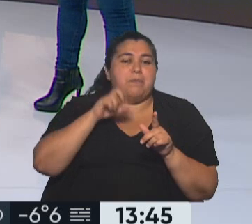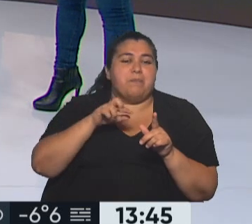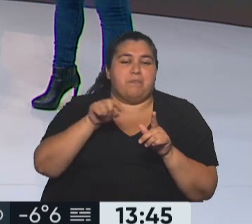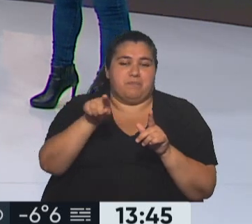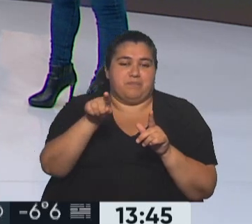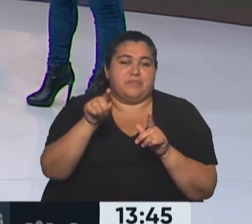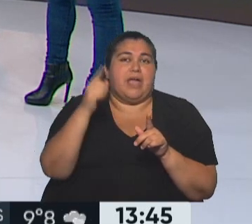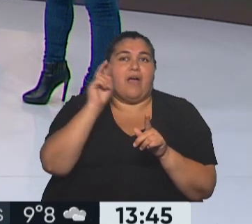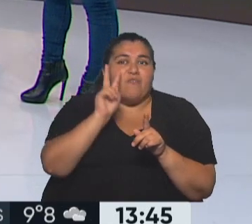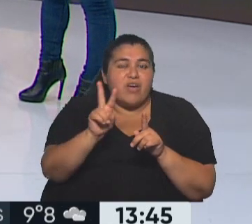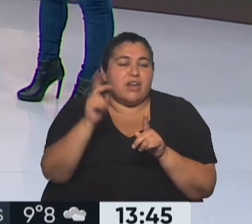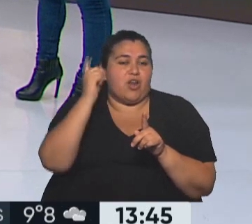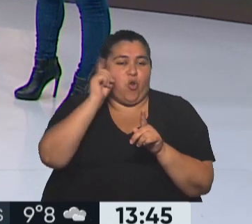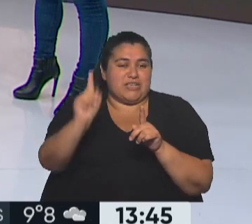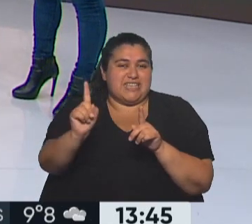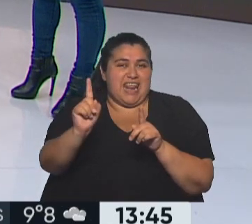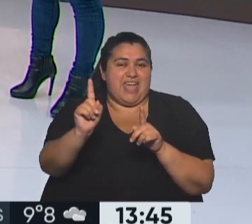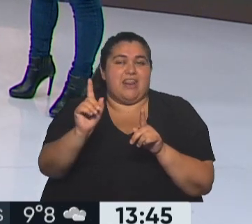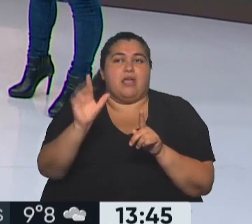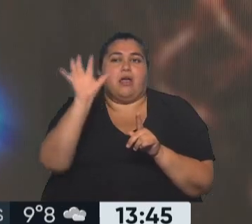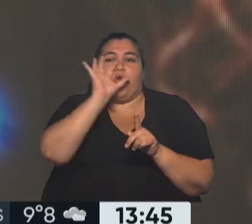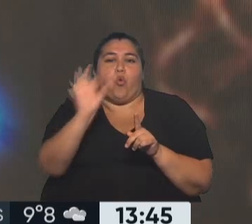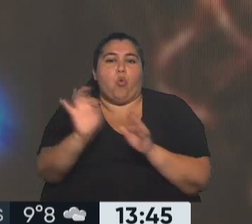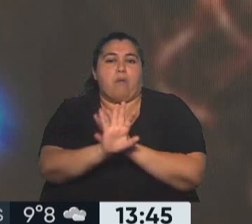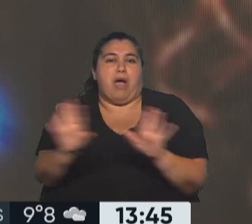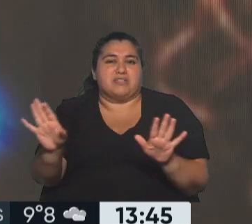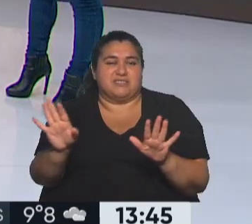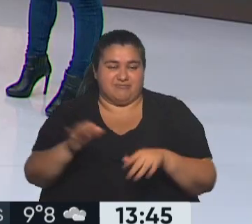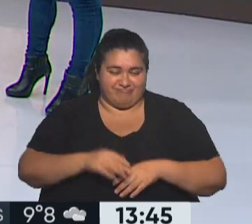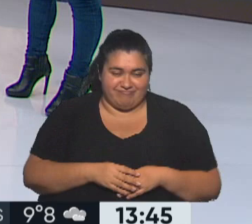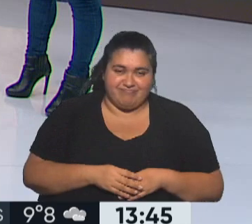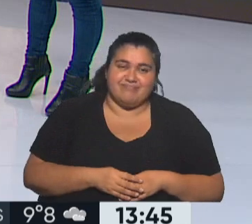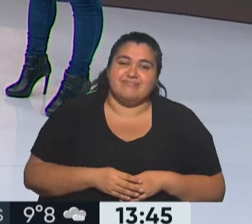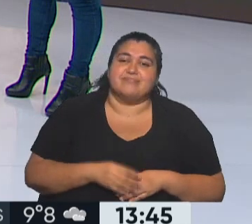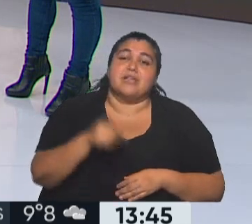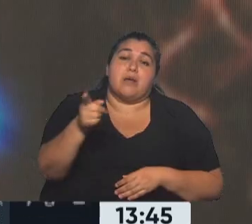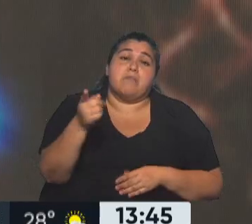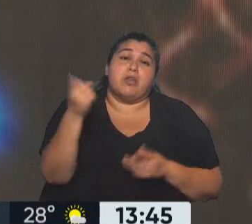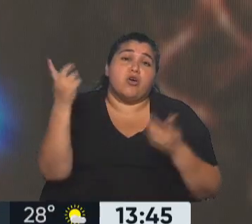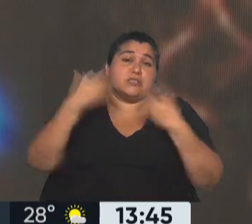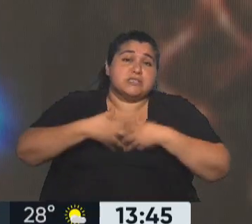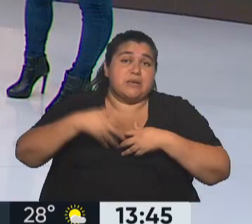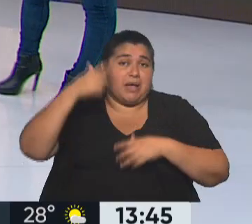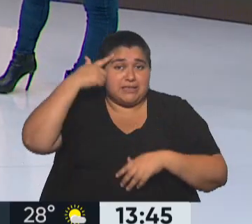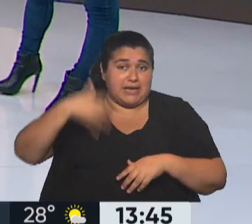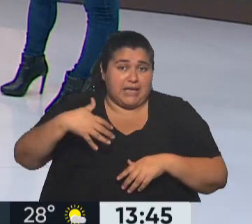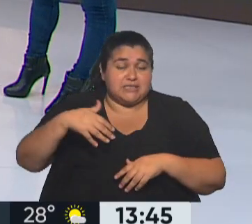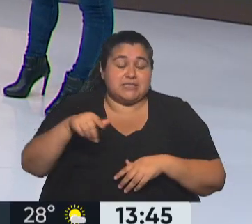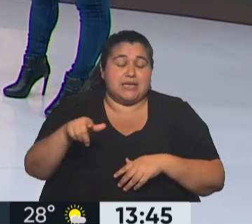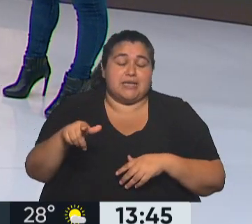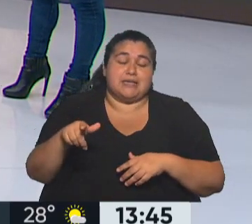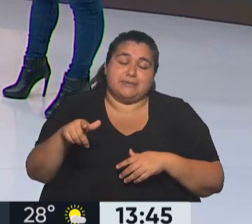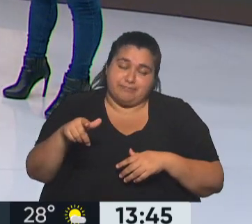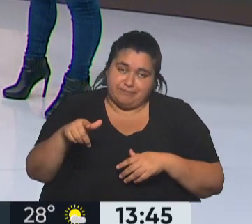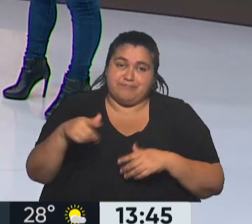no es creer y probablemente nunca más lo será. Mirá, bueno, la inteligencia artificial... para creer no va a No, no, no. La inteligencia artificial